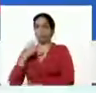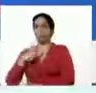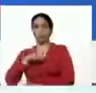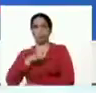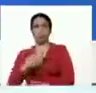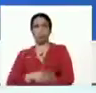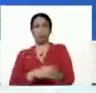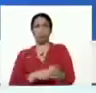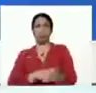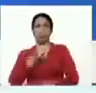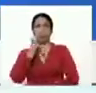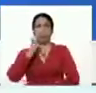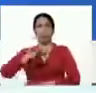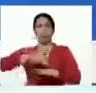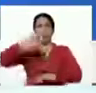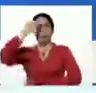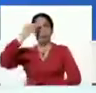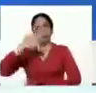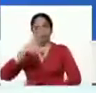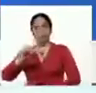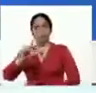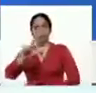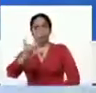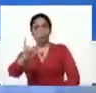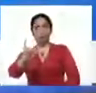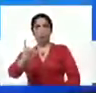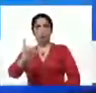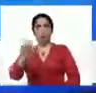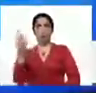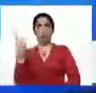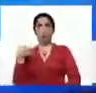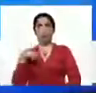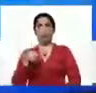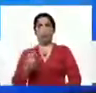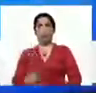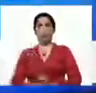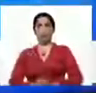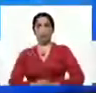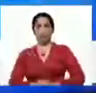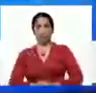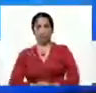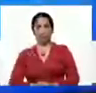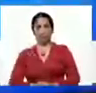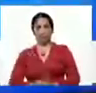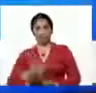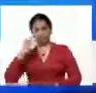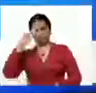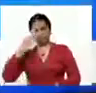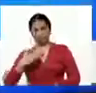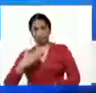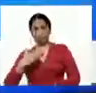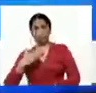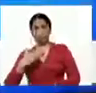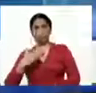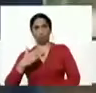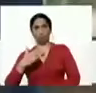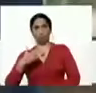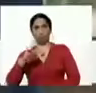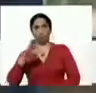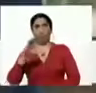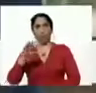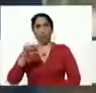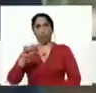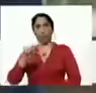mayor, nuestro querido Ali Rodríguez Araque. Aquí tengo a comandante coronel Castro